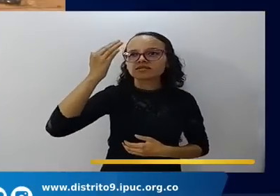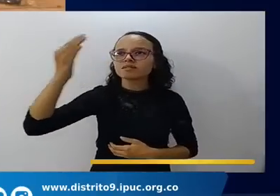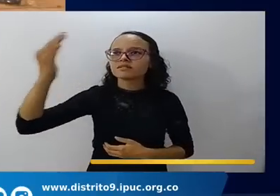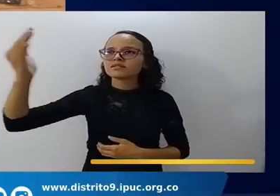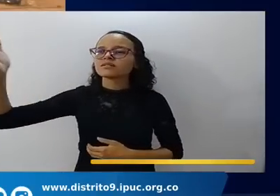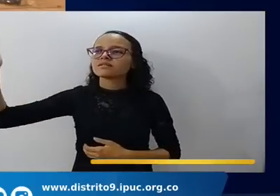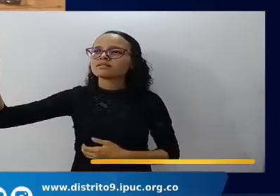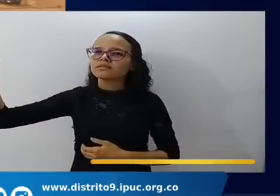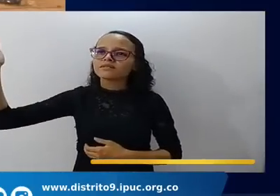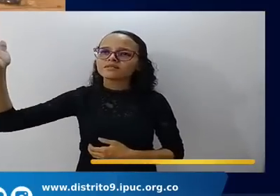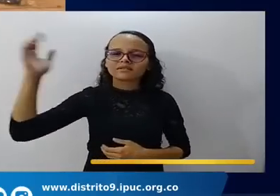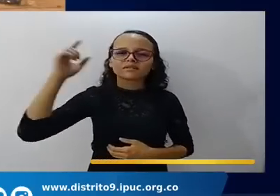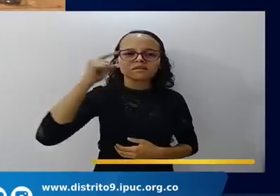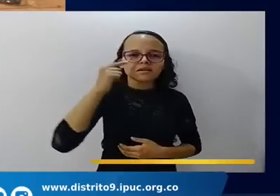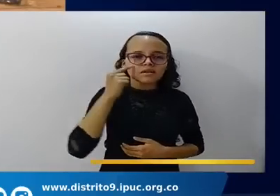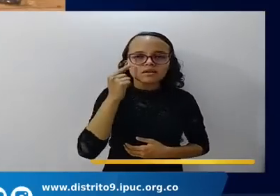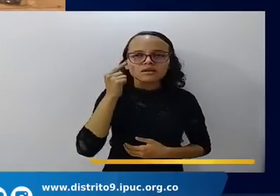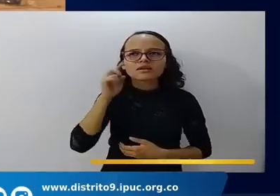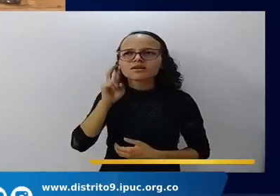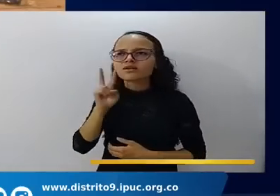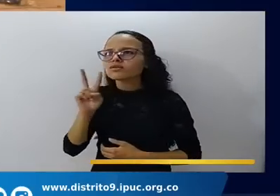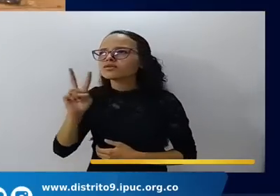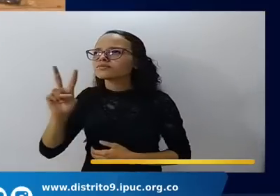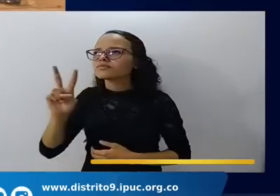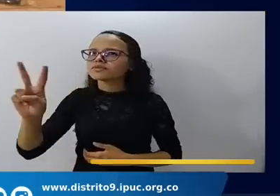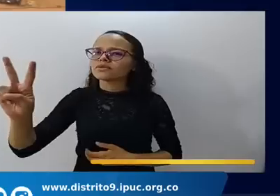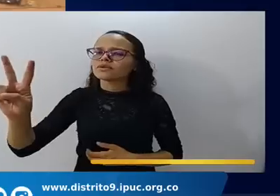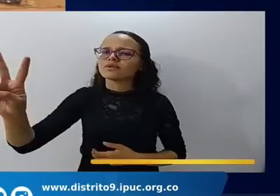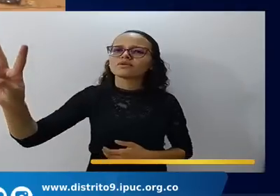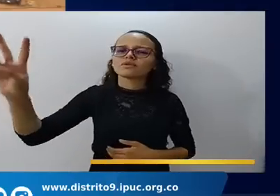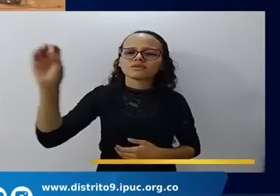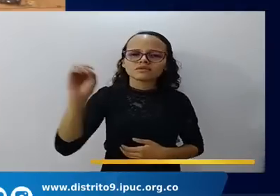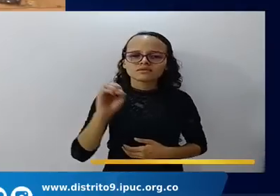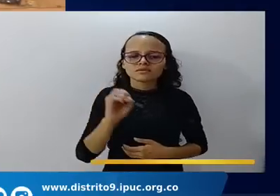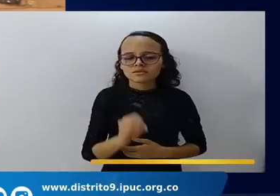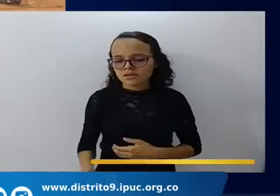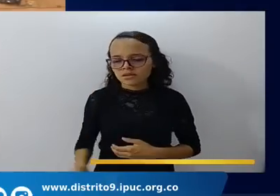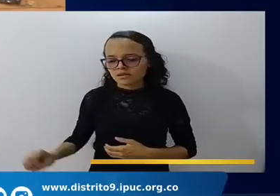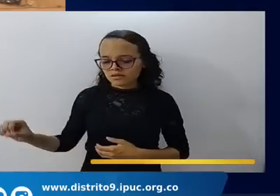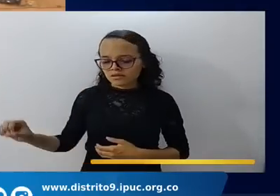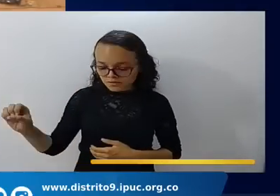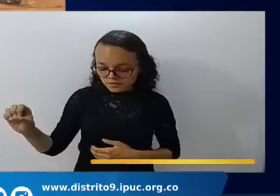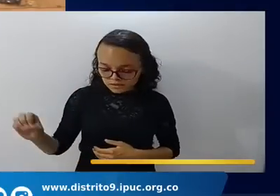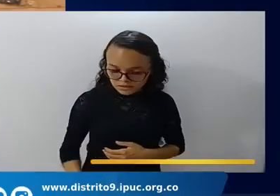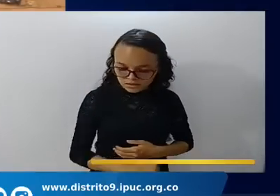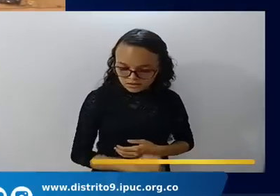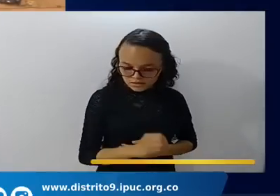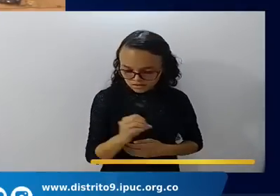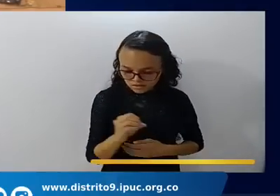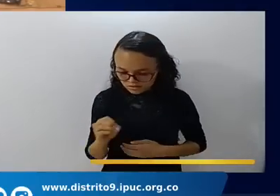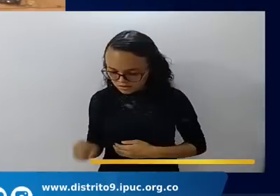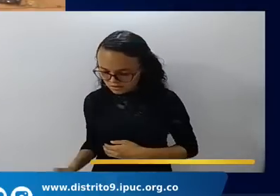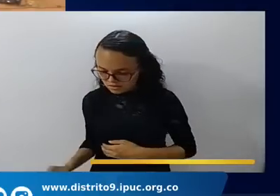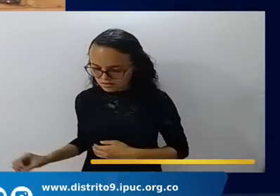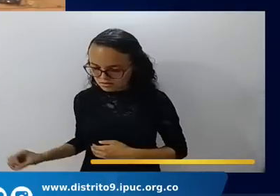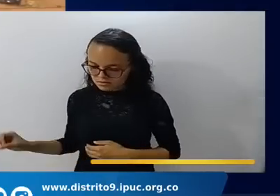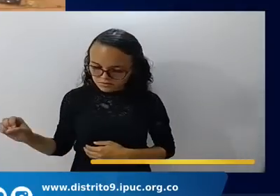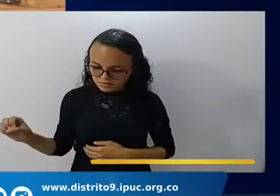Que con mis ojos te veré